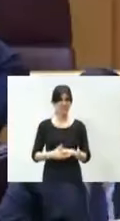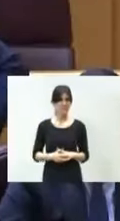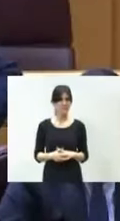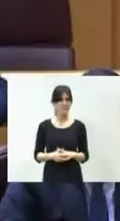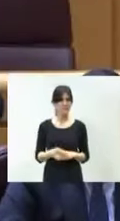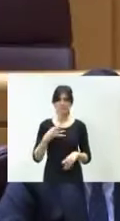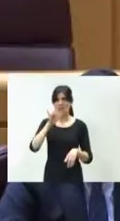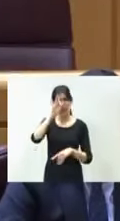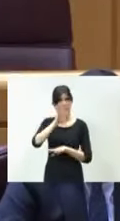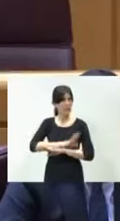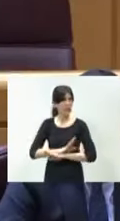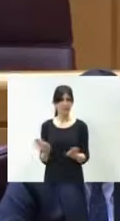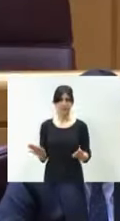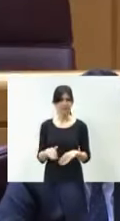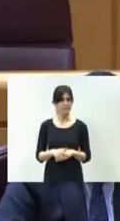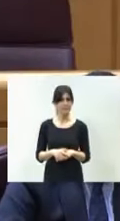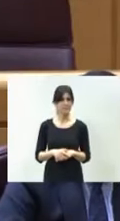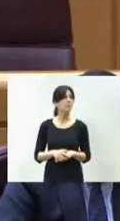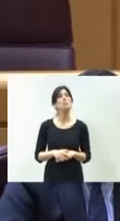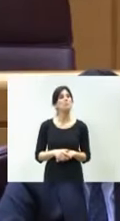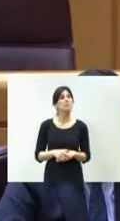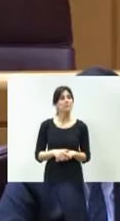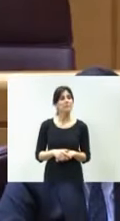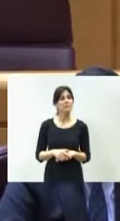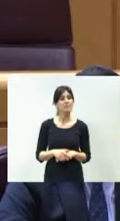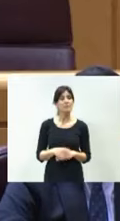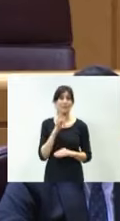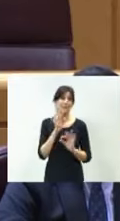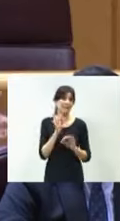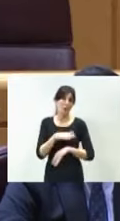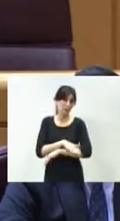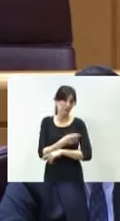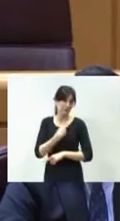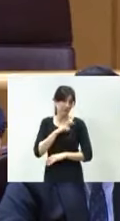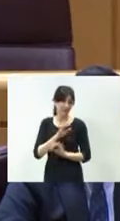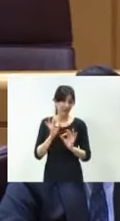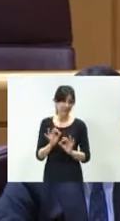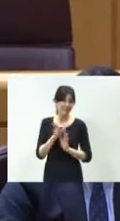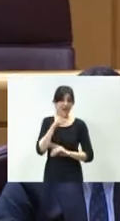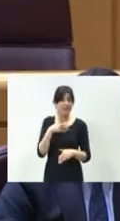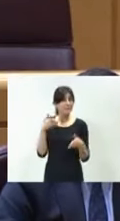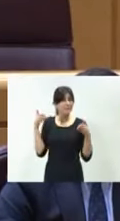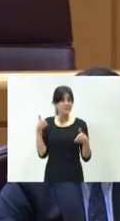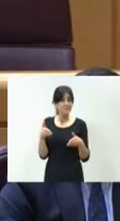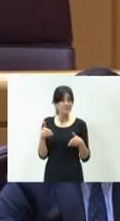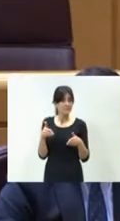Es increíble, señor Puente, pero así es el Gobierno de España. Mire, centrándonos en lo que nos ocupa,